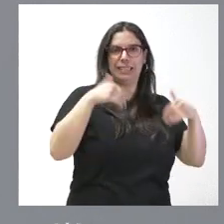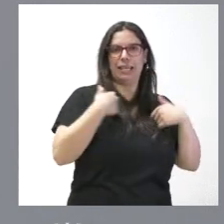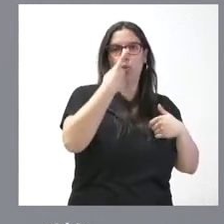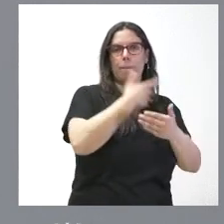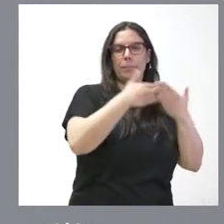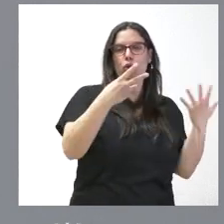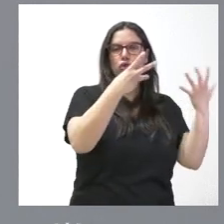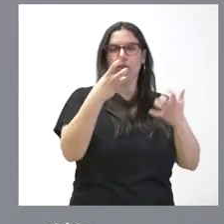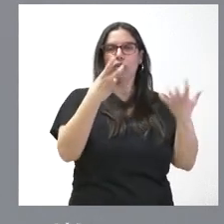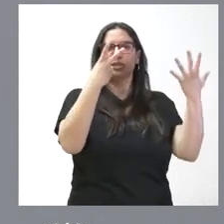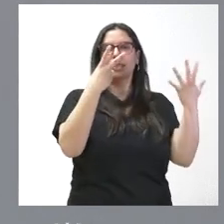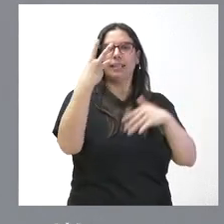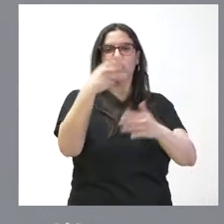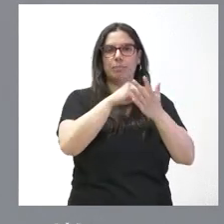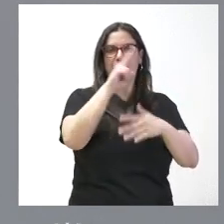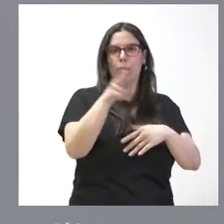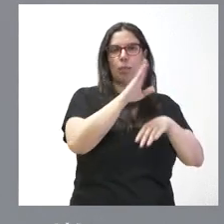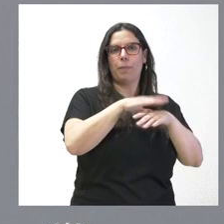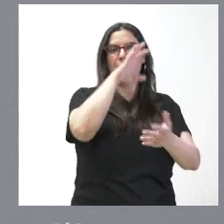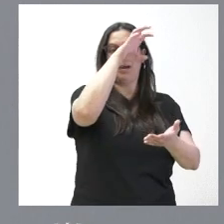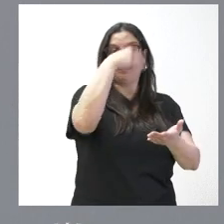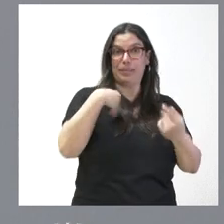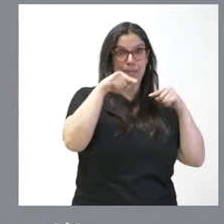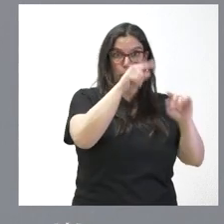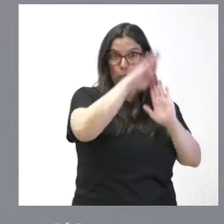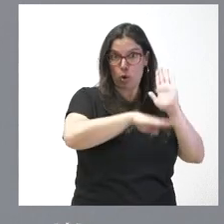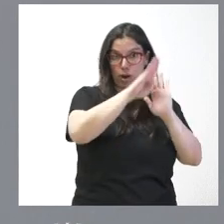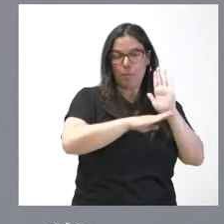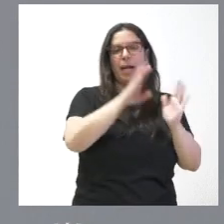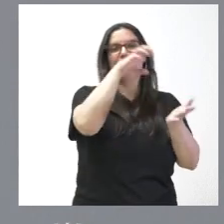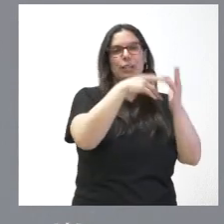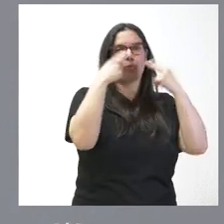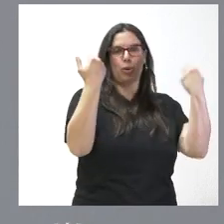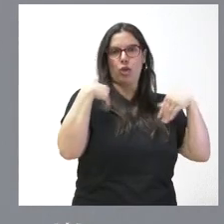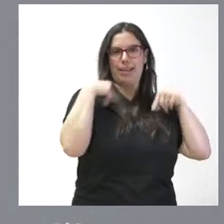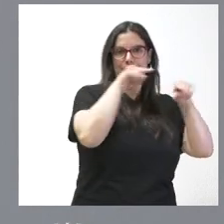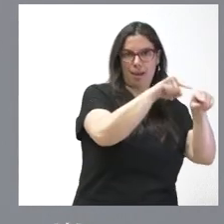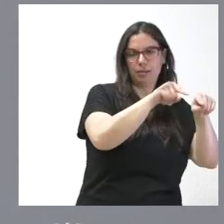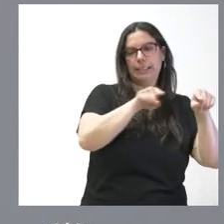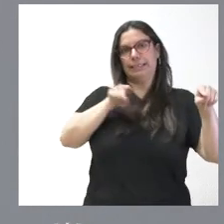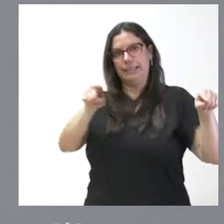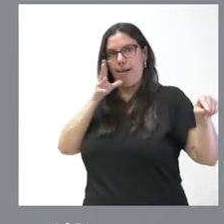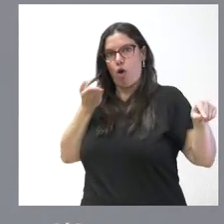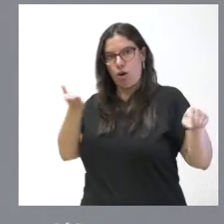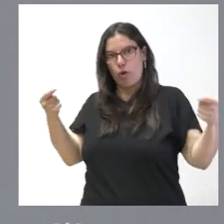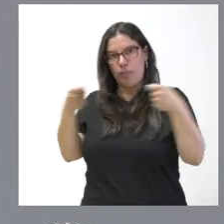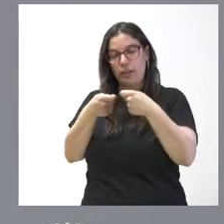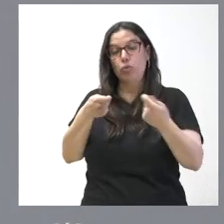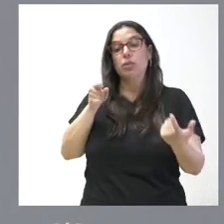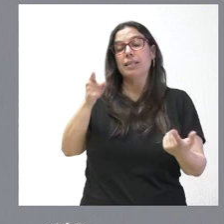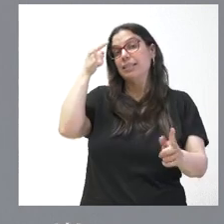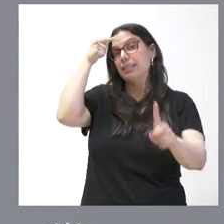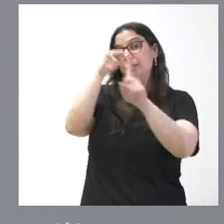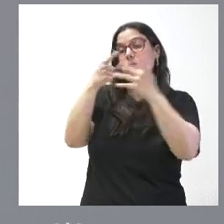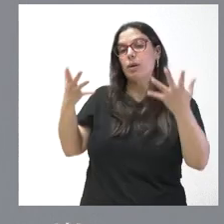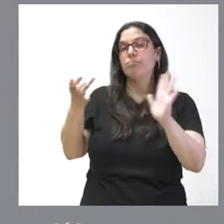.873.000 euros para estas medidas de éxito educativo en los centros públicos de la comunidad. El objetivo cual es no solo que nuestra